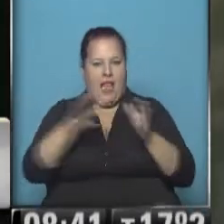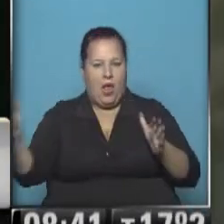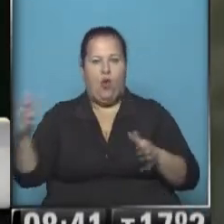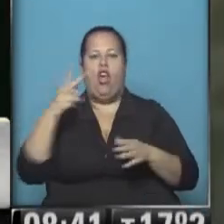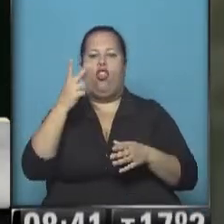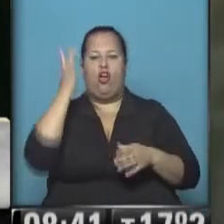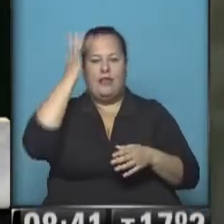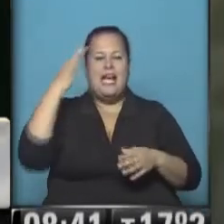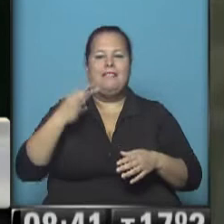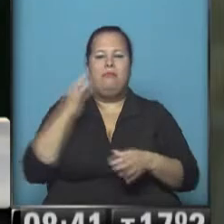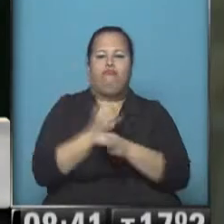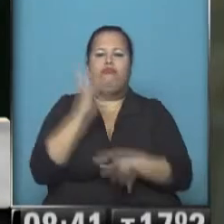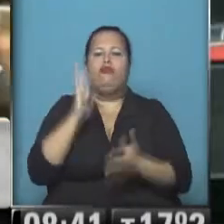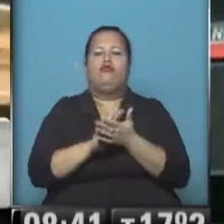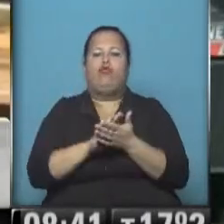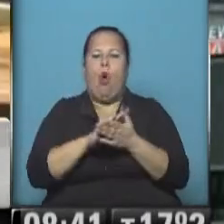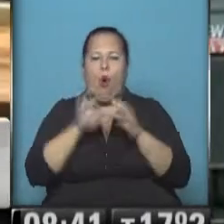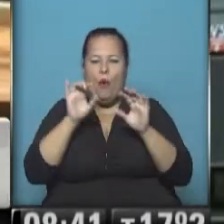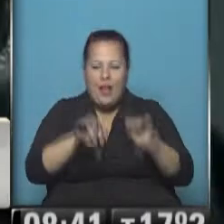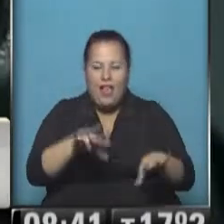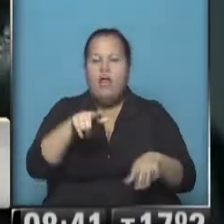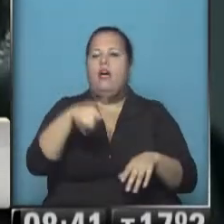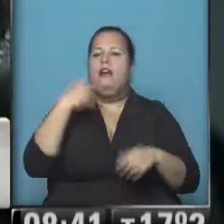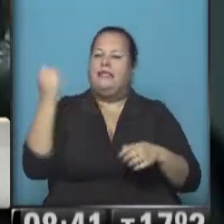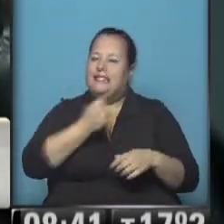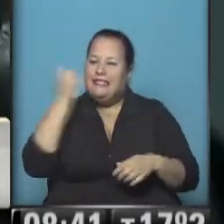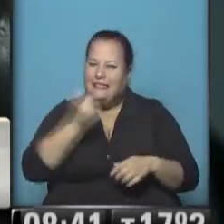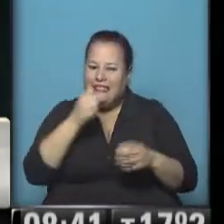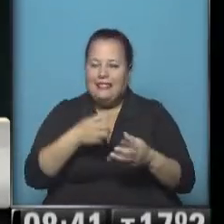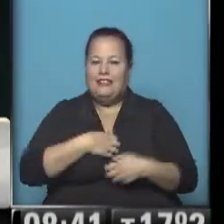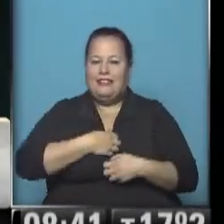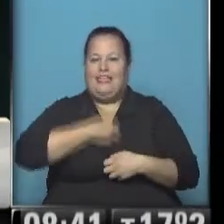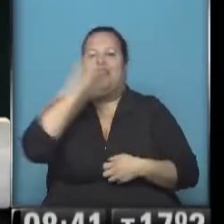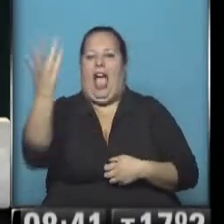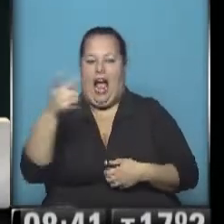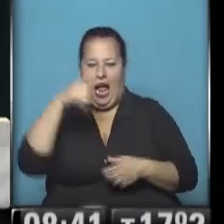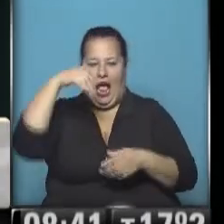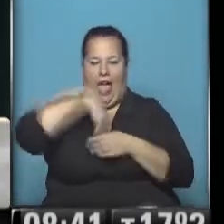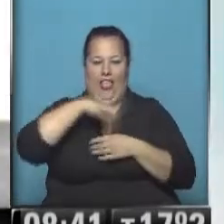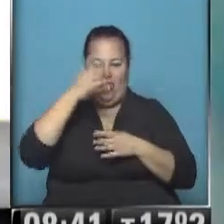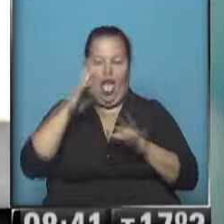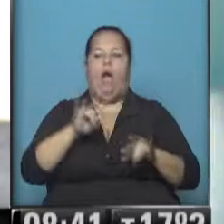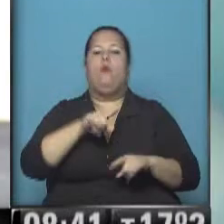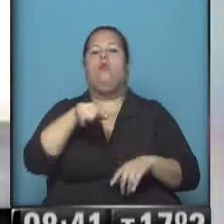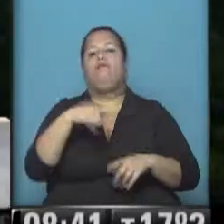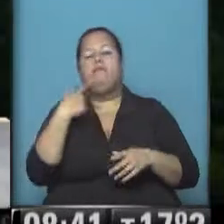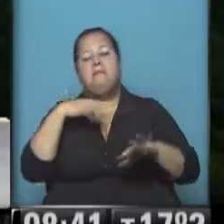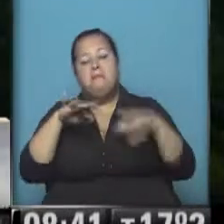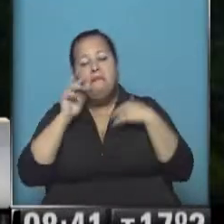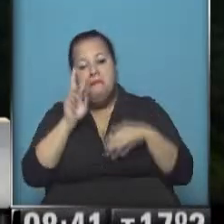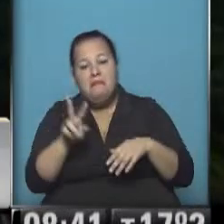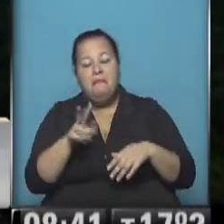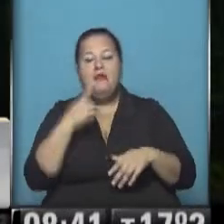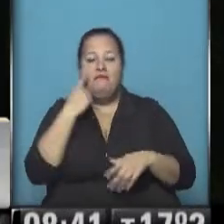dos sacerdotes especialistas en exorcismo que intentarán por todos los medios echar al diablo de su cuerpo. Y mientras uno como espectador